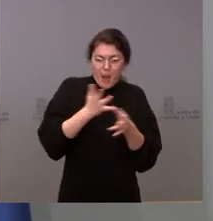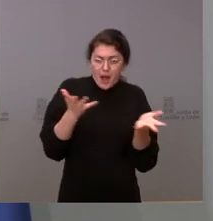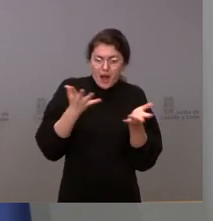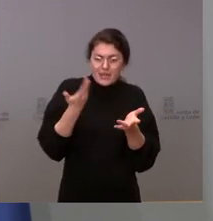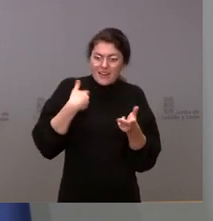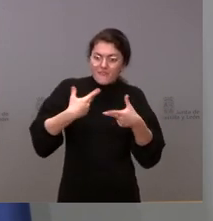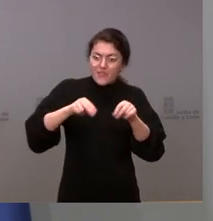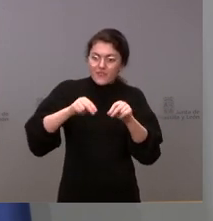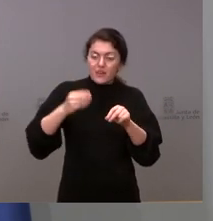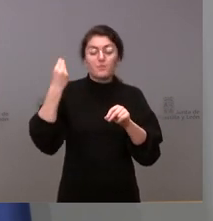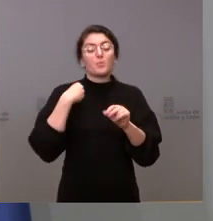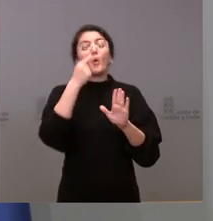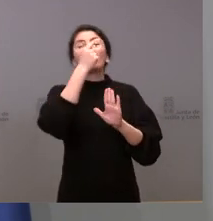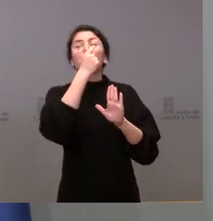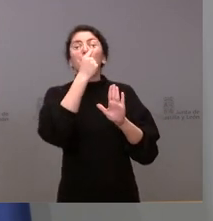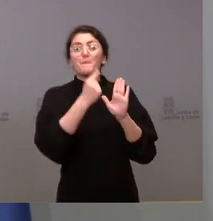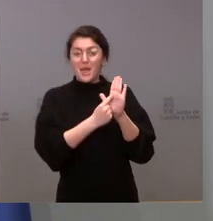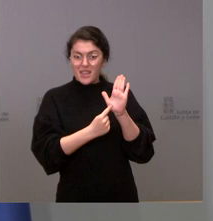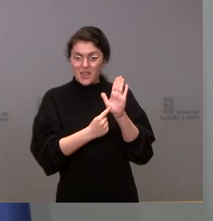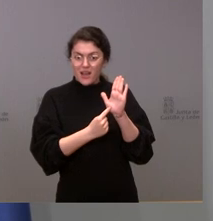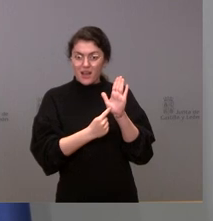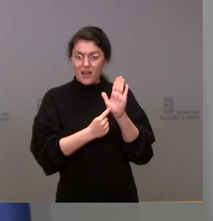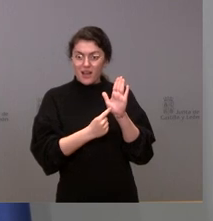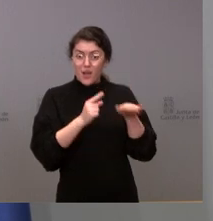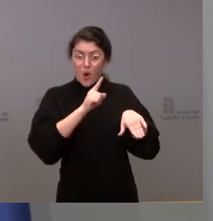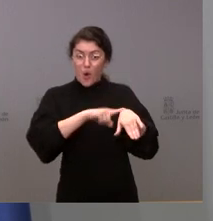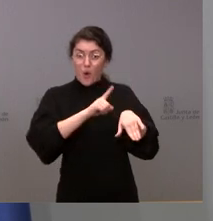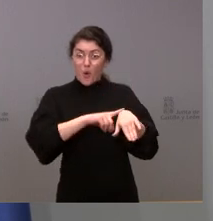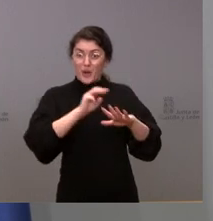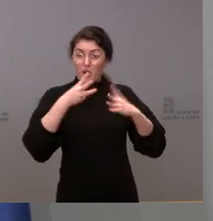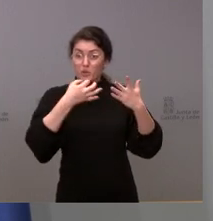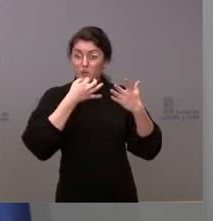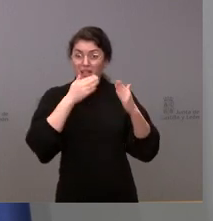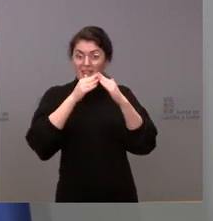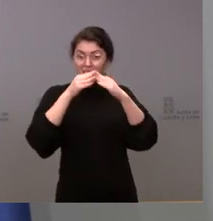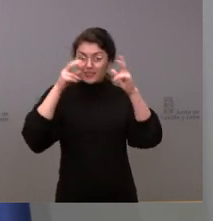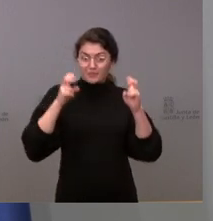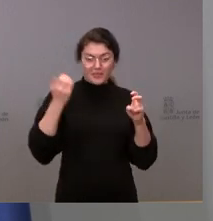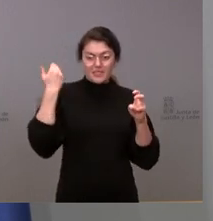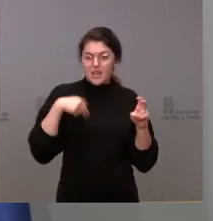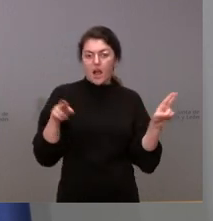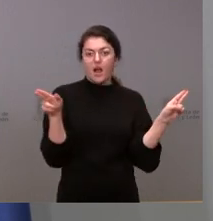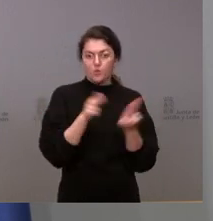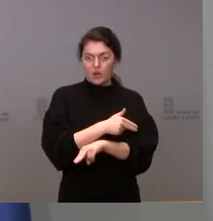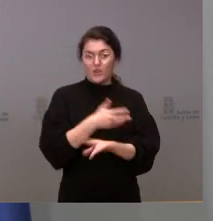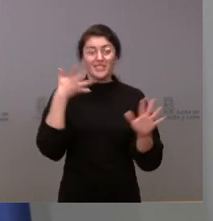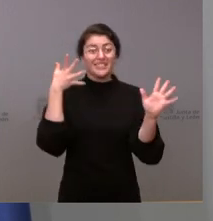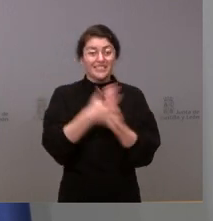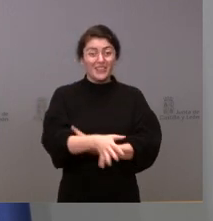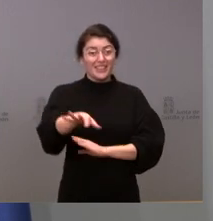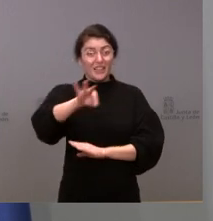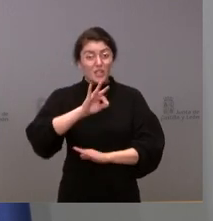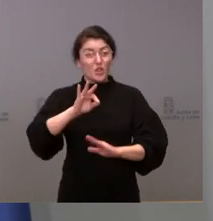esa medida de de restricción horaria y por tanto aquí no hubo una decisión final